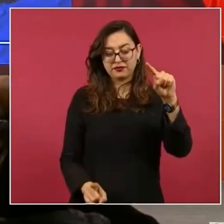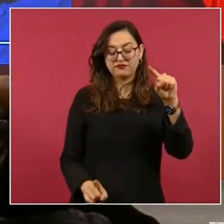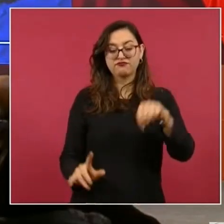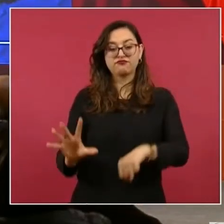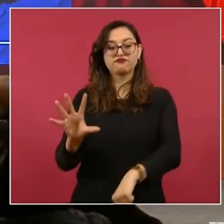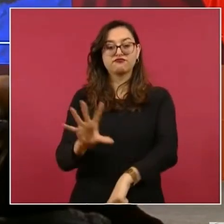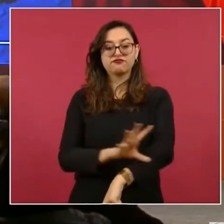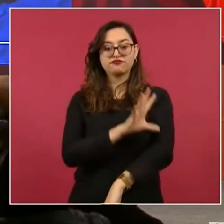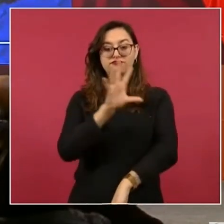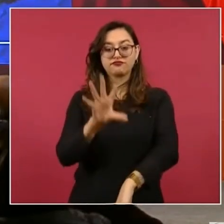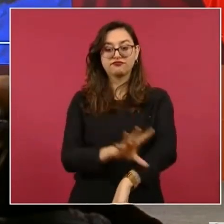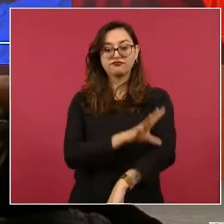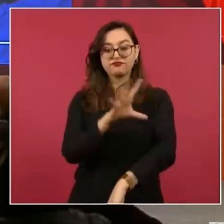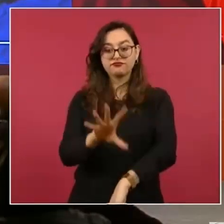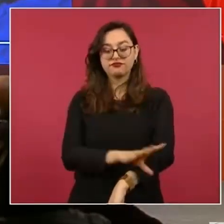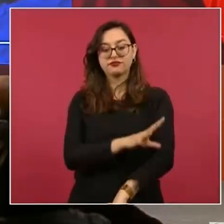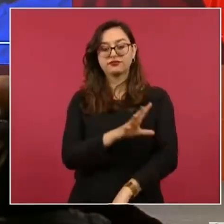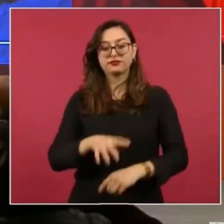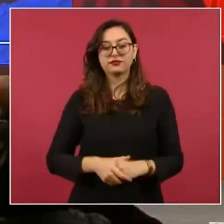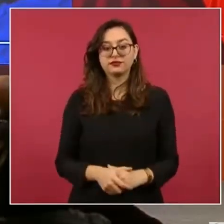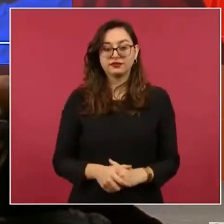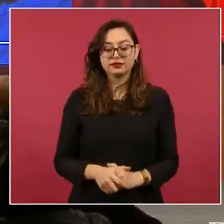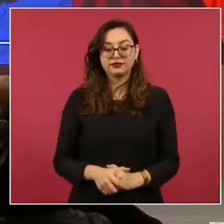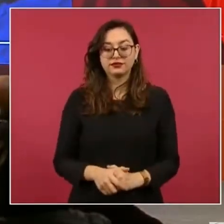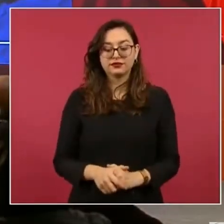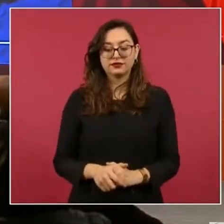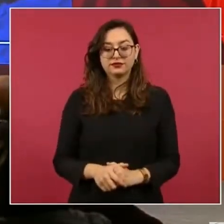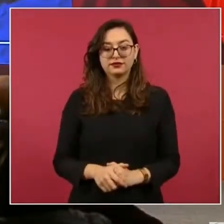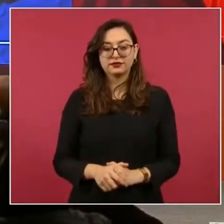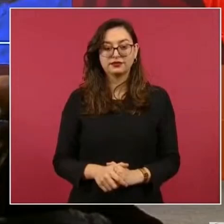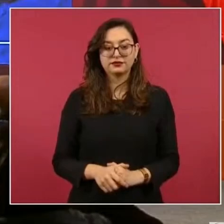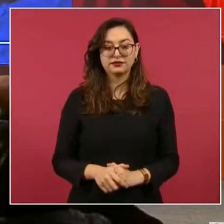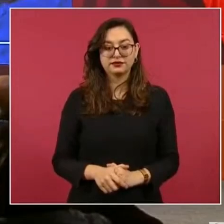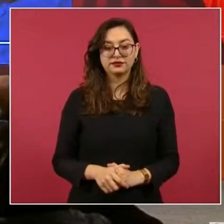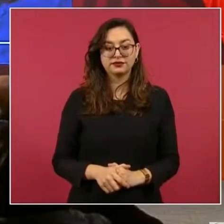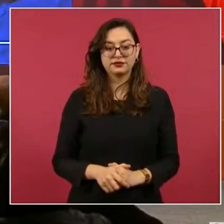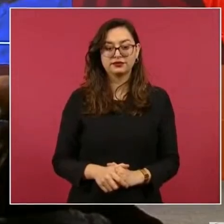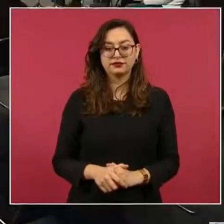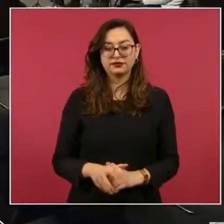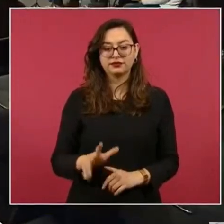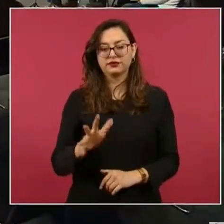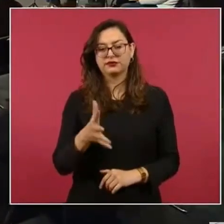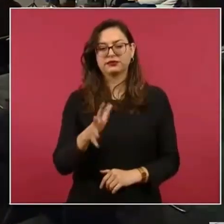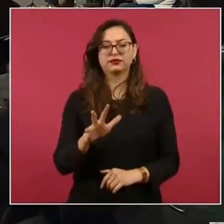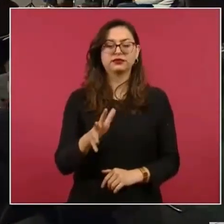van a ser como